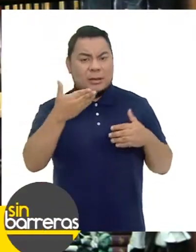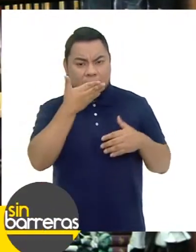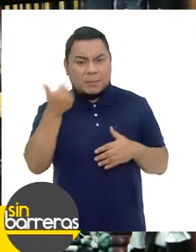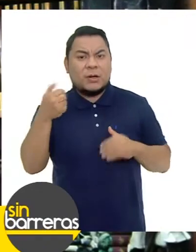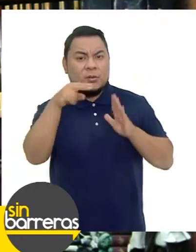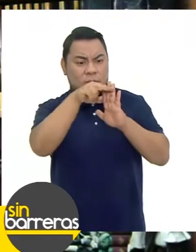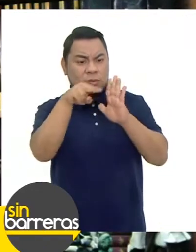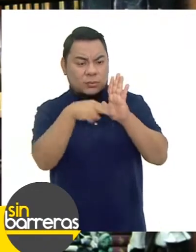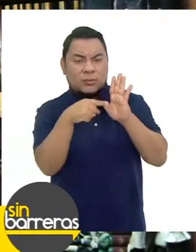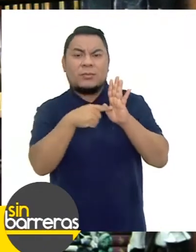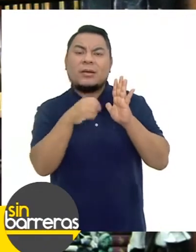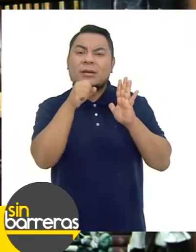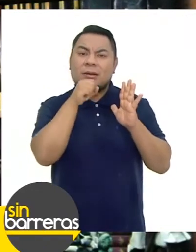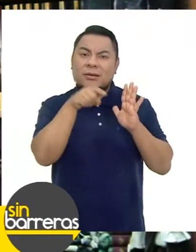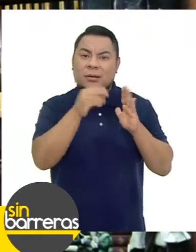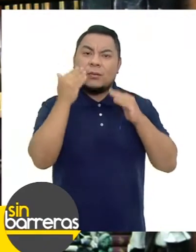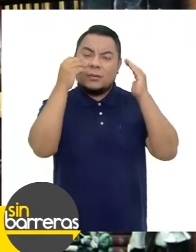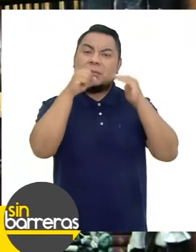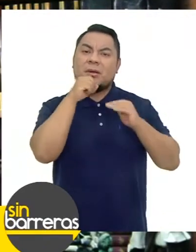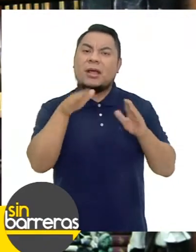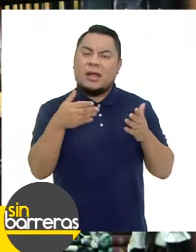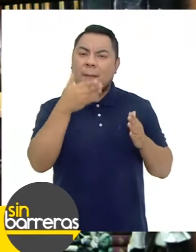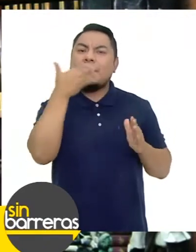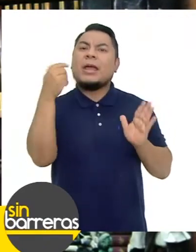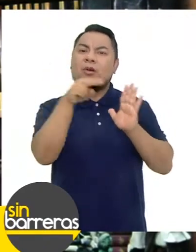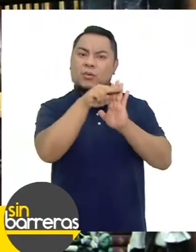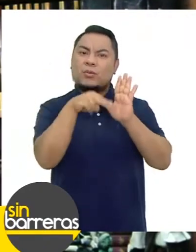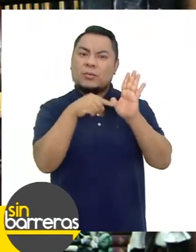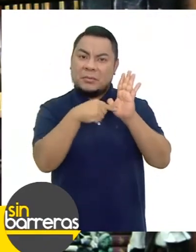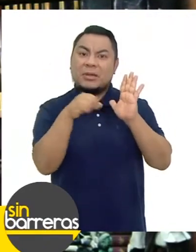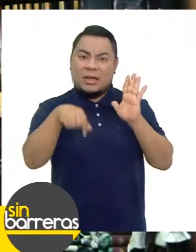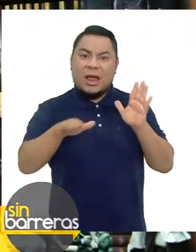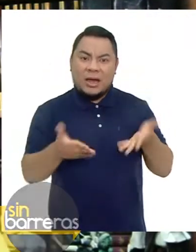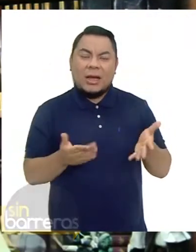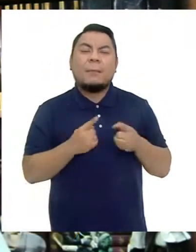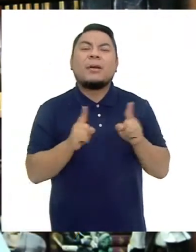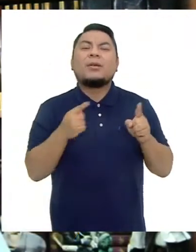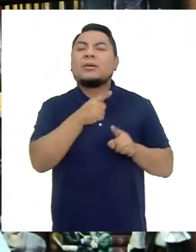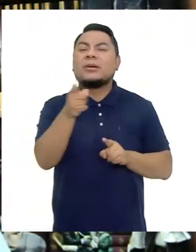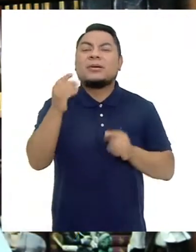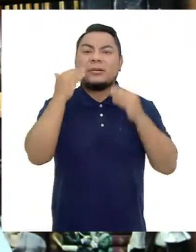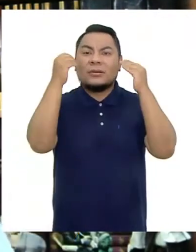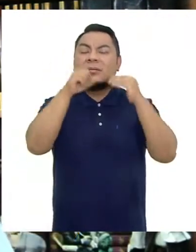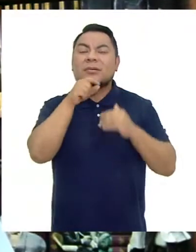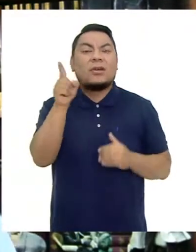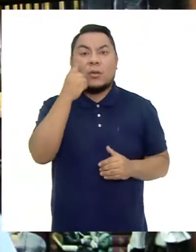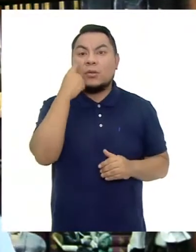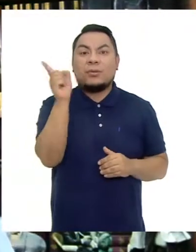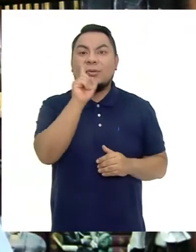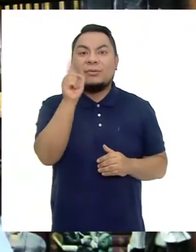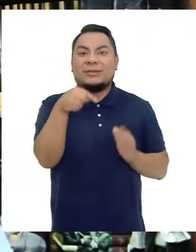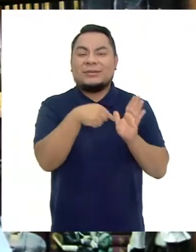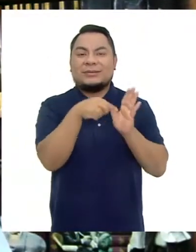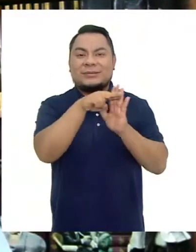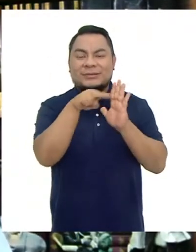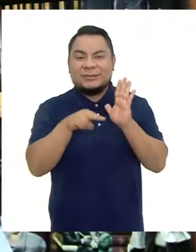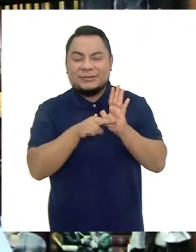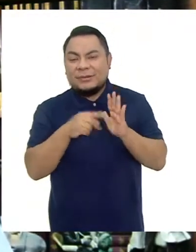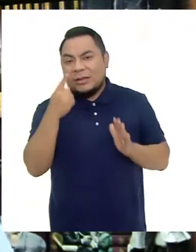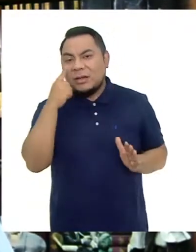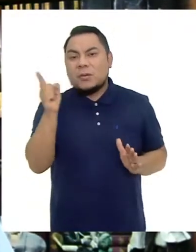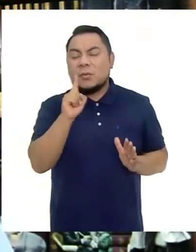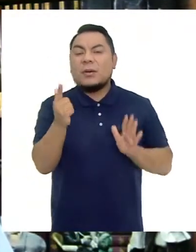Respecto del envejecimiento Y de las personas adultas mayores Lo que sucede Es que muchas personas Adultas mayores No conocen estas normas